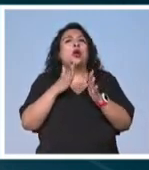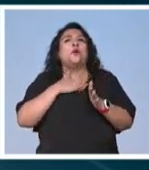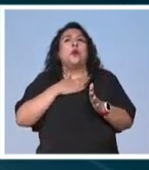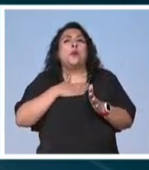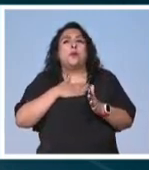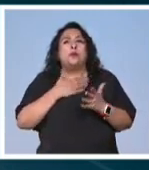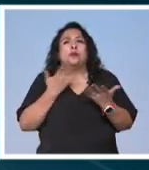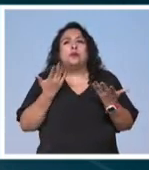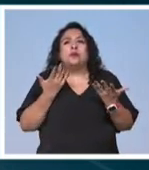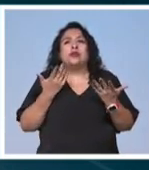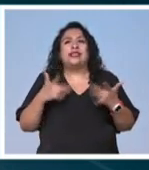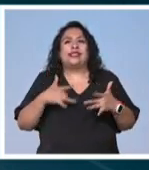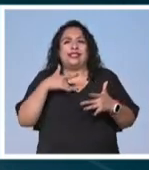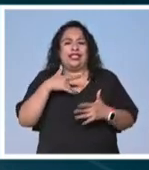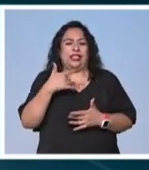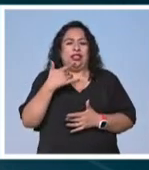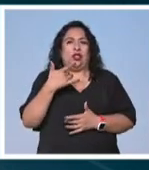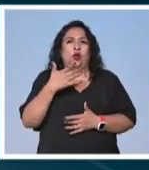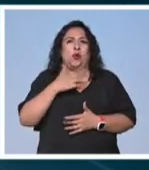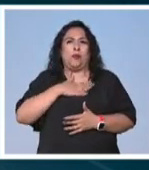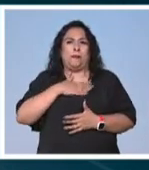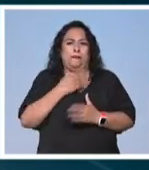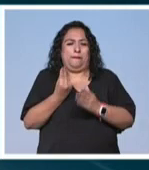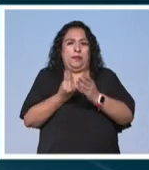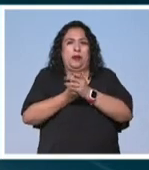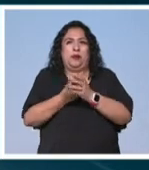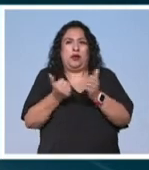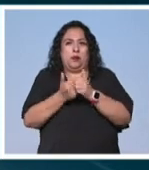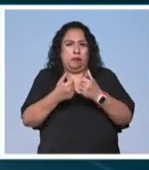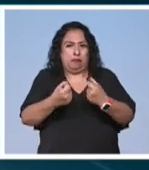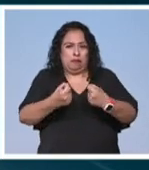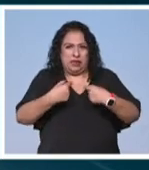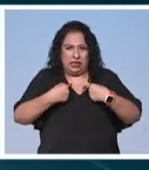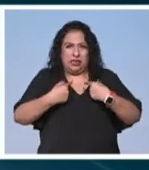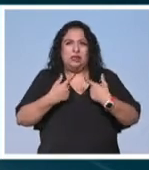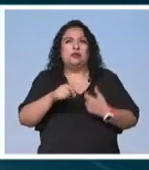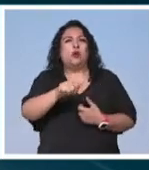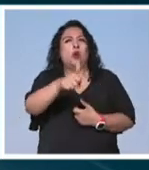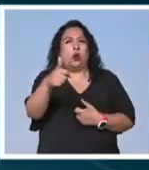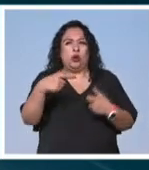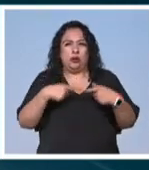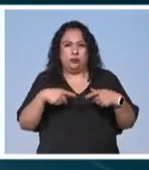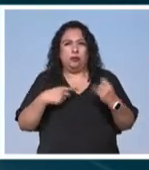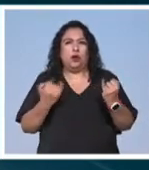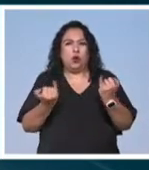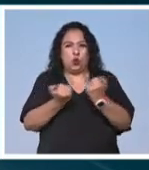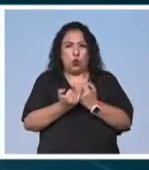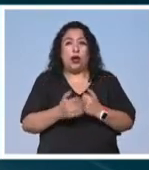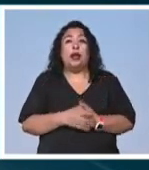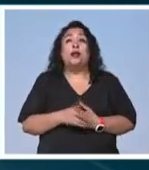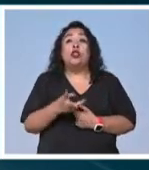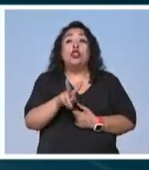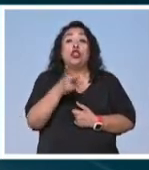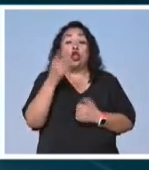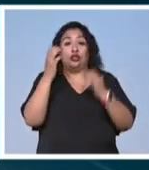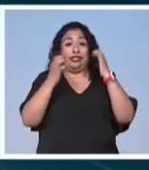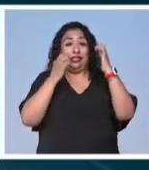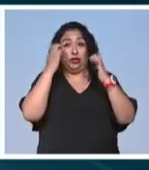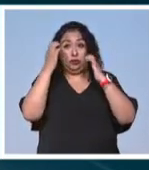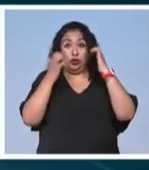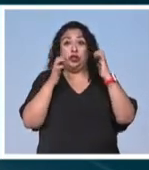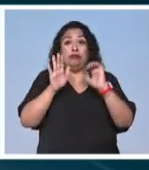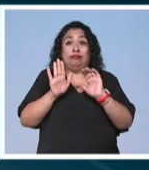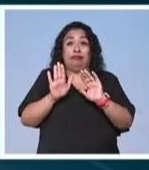ser de nuestro ser erótico la intimidad que tenemos con nosotros mismos y con el otro ambas exposiciones